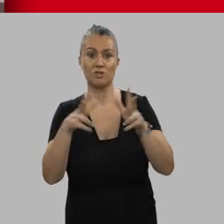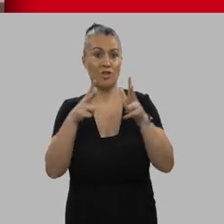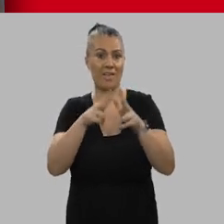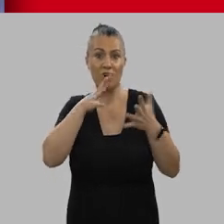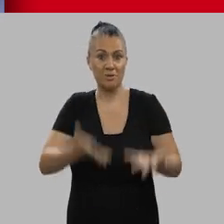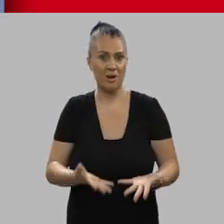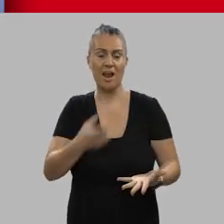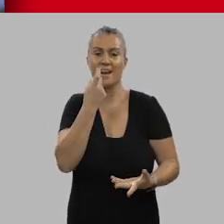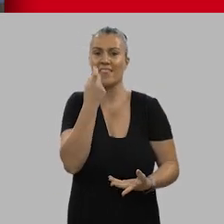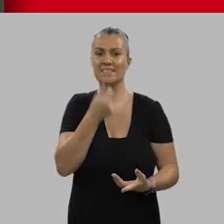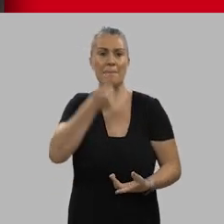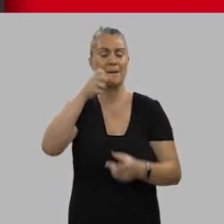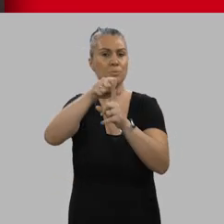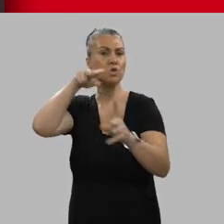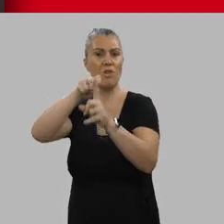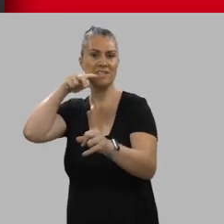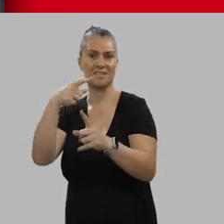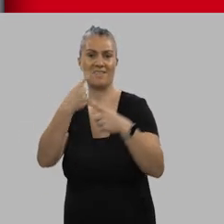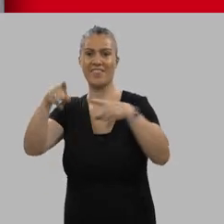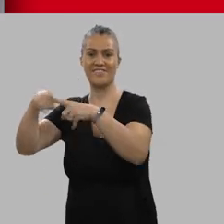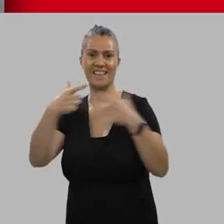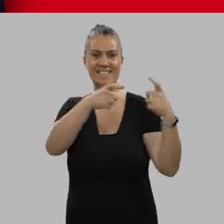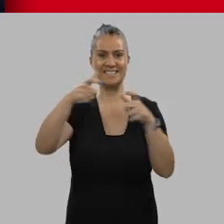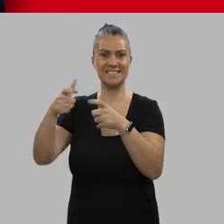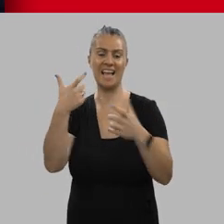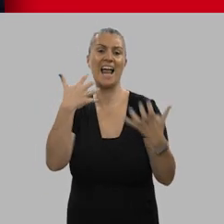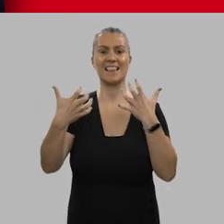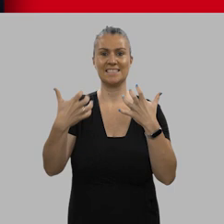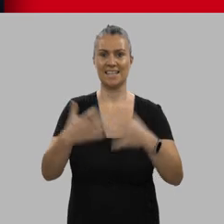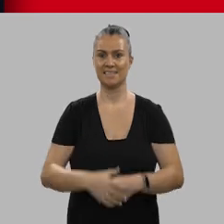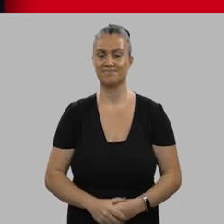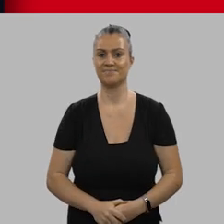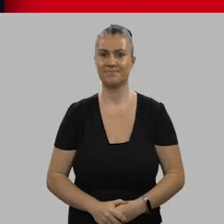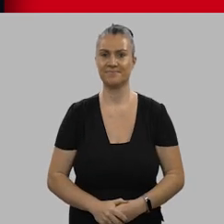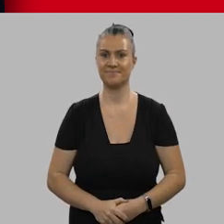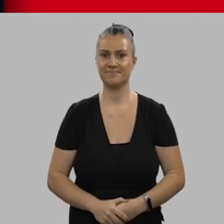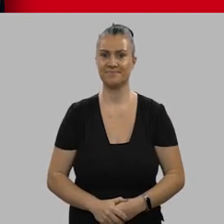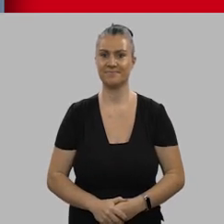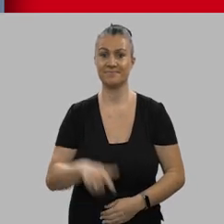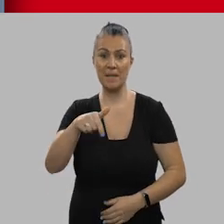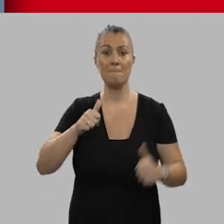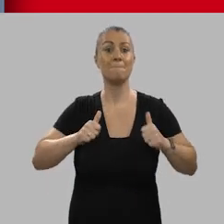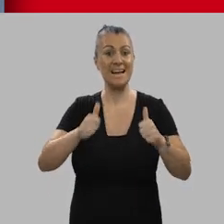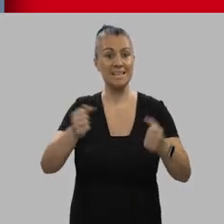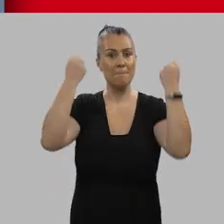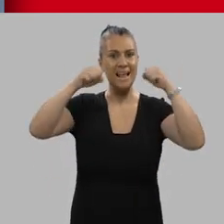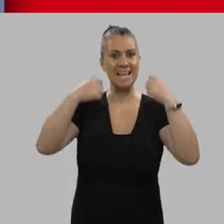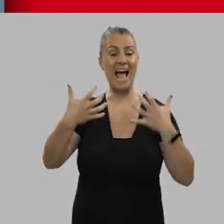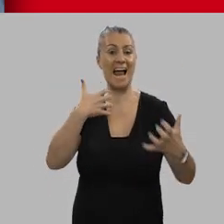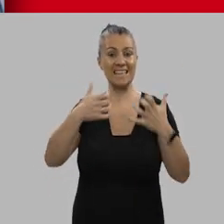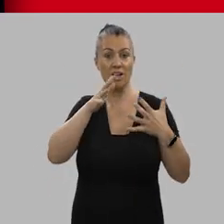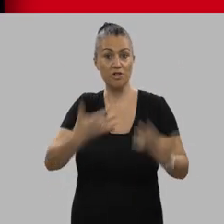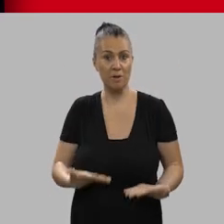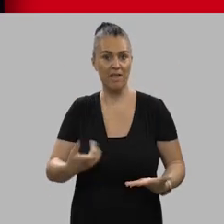contemporánea necesitan generar nuevas miradas desde las diferentes disciplinas artísticas. En el Máster de Prácticas